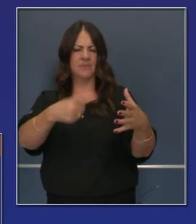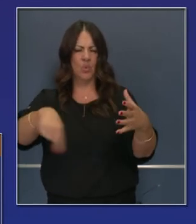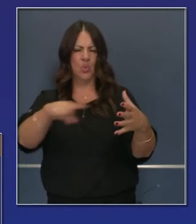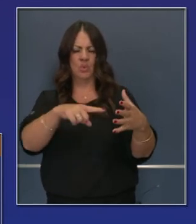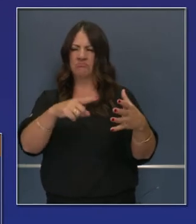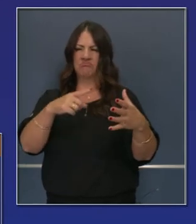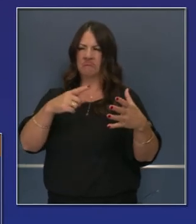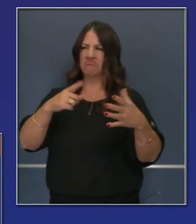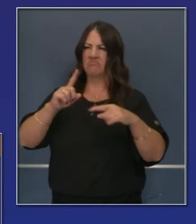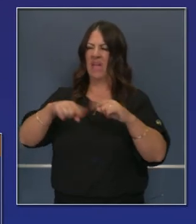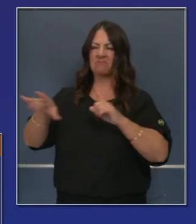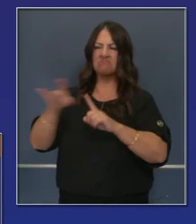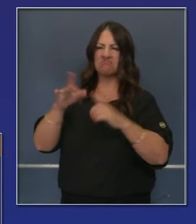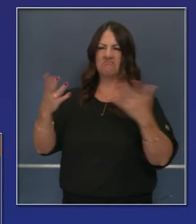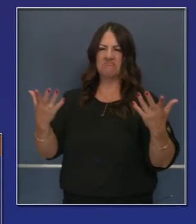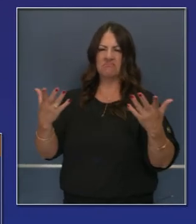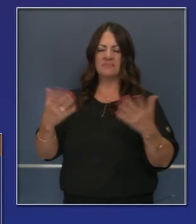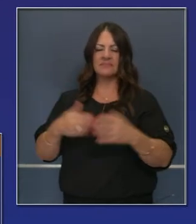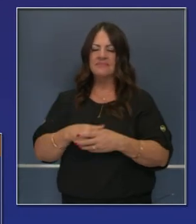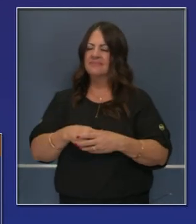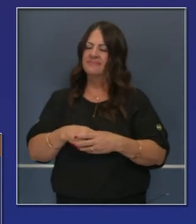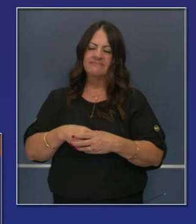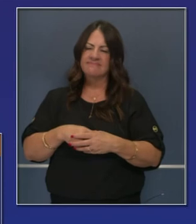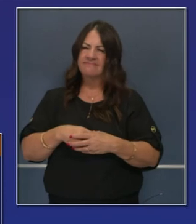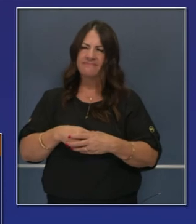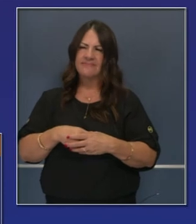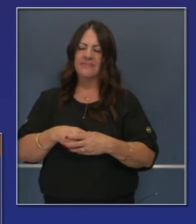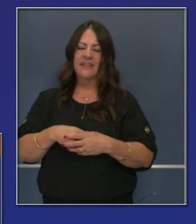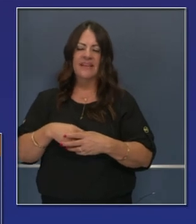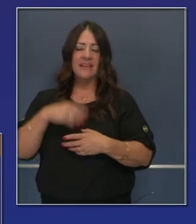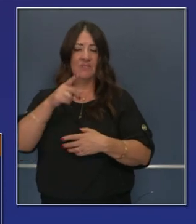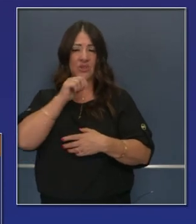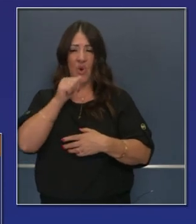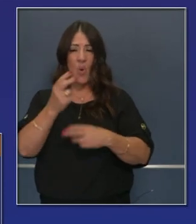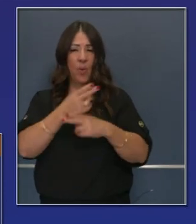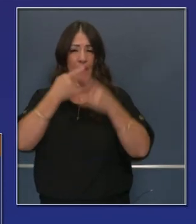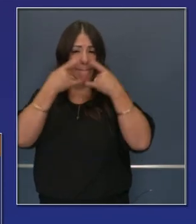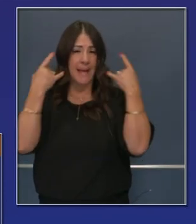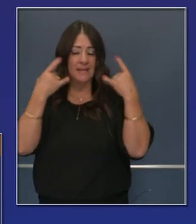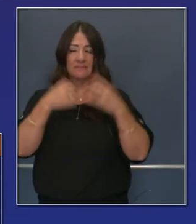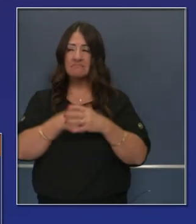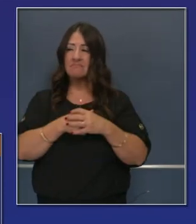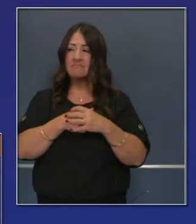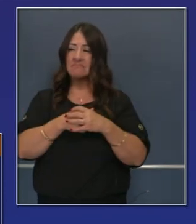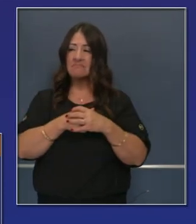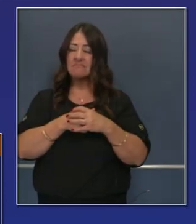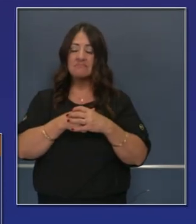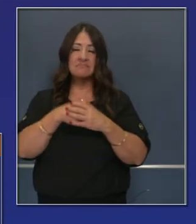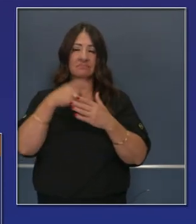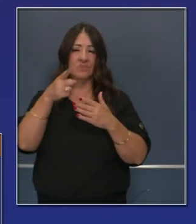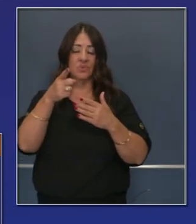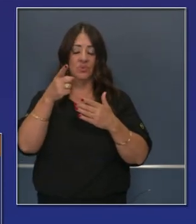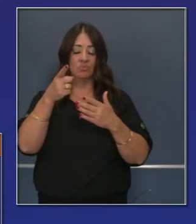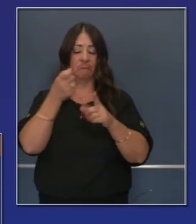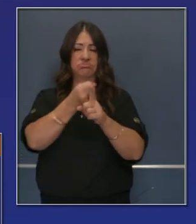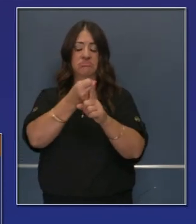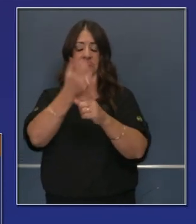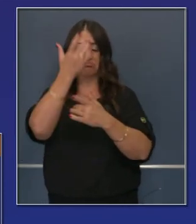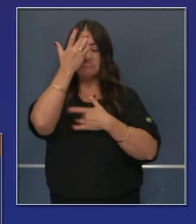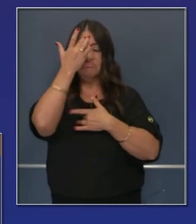o de que lo que se dice en algunas universidades, no se pongan la máscara, todo el mundo salga y